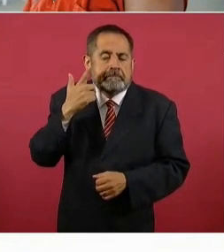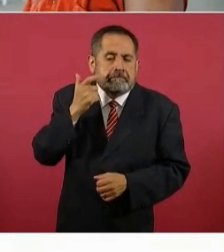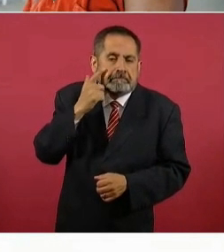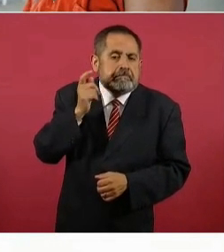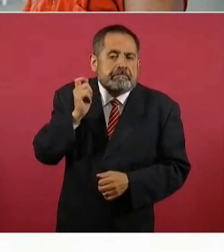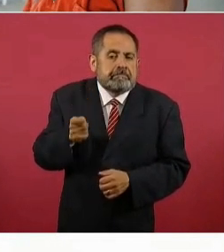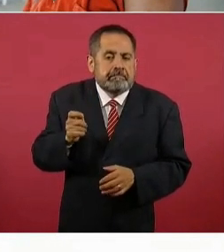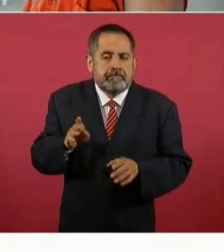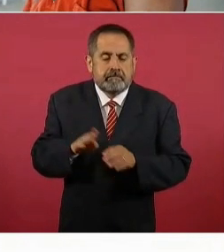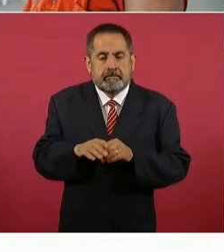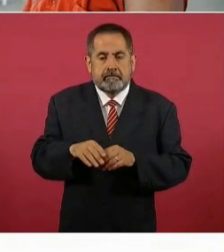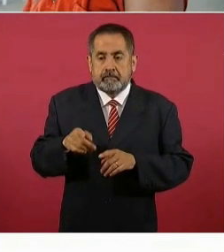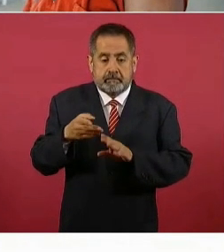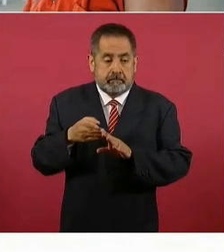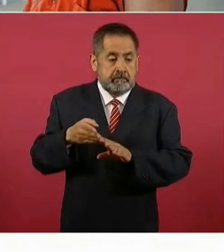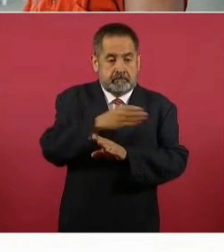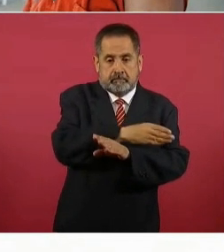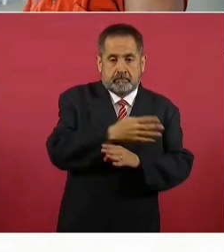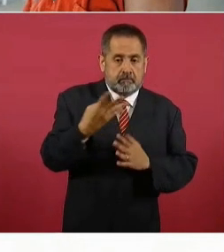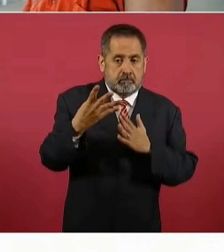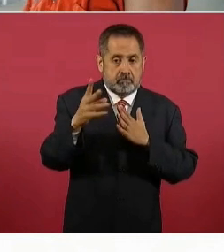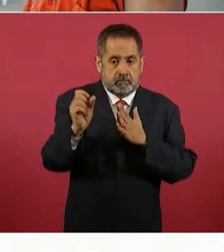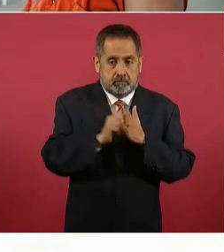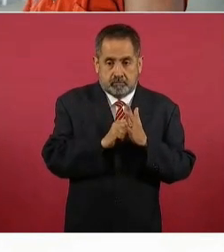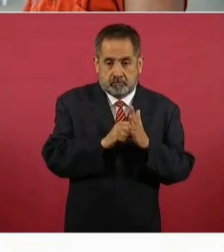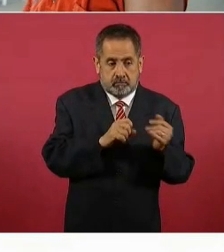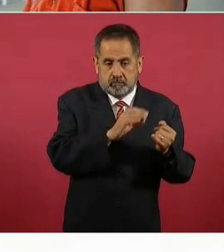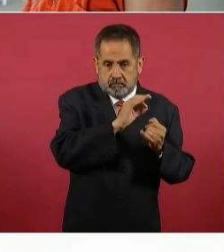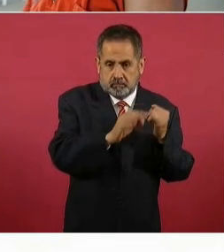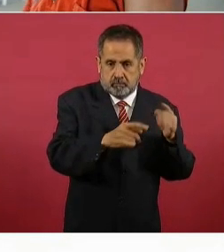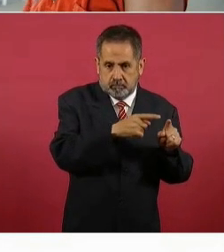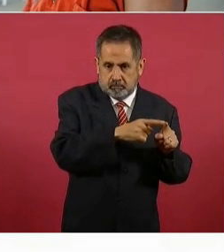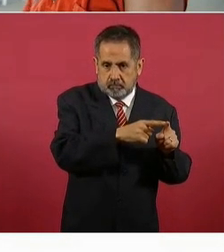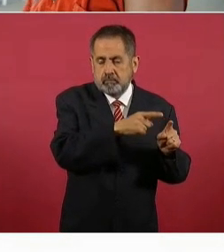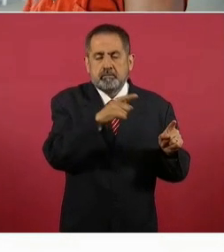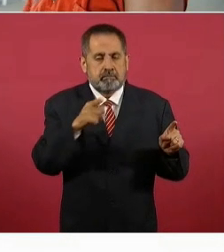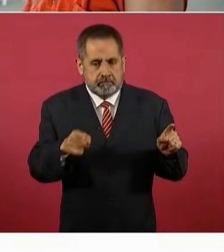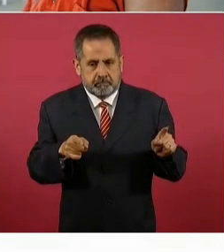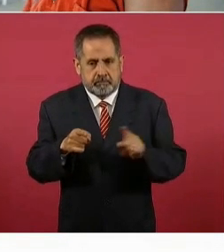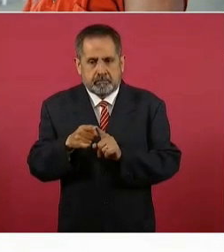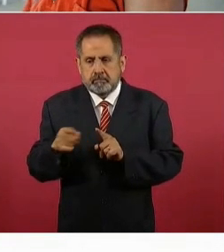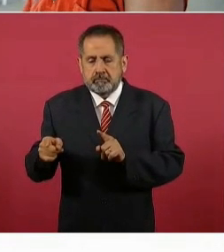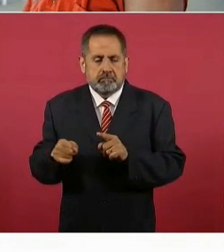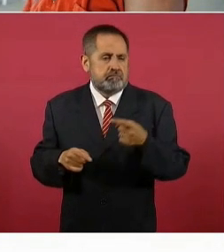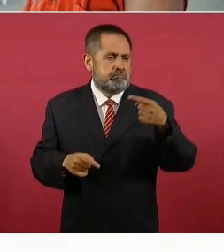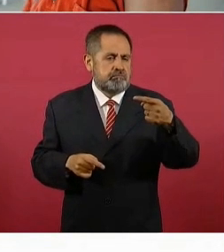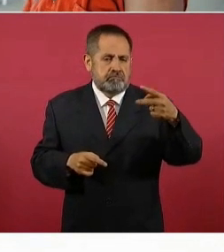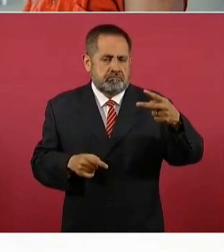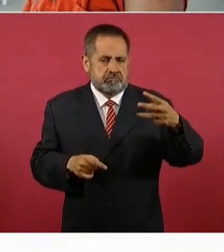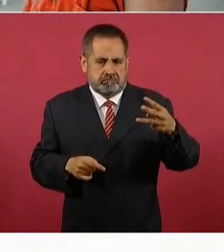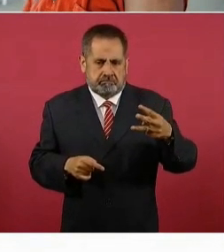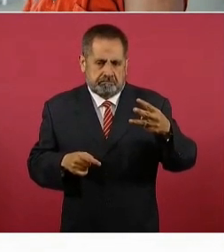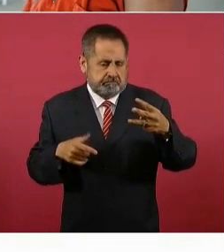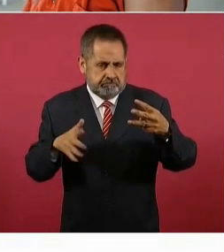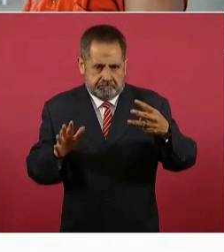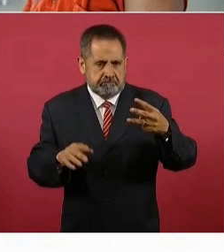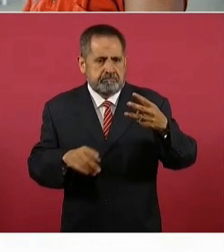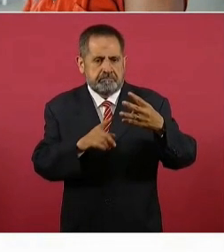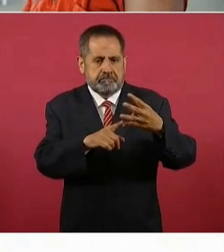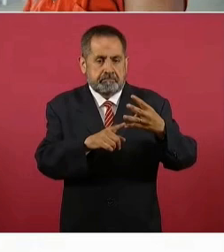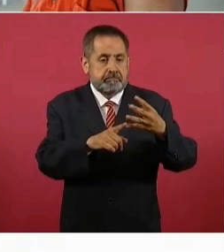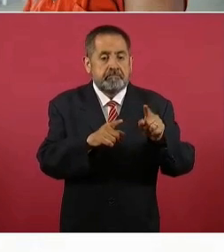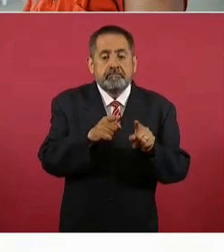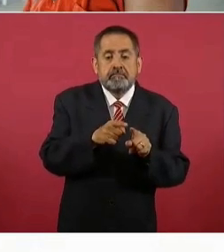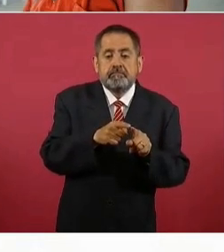hayan pasado cuatro meses a partir de su última vacuna en contra de COVID, que puede ser una, dos o tres, según los refuerzos